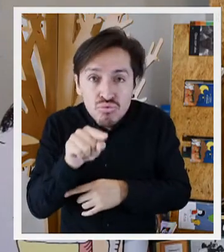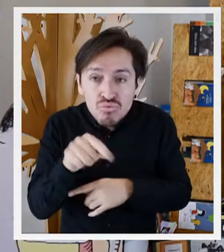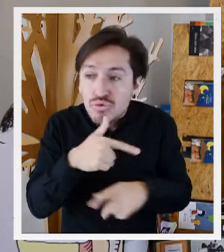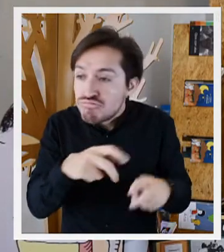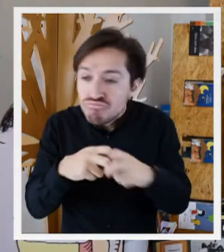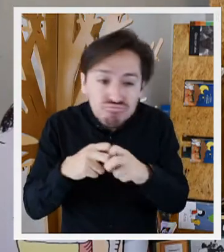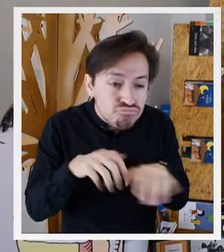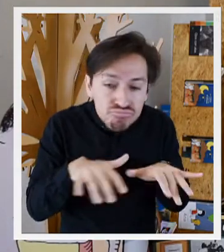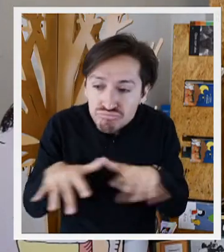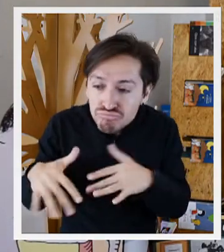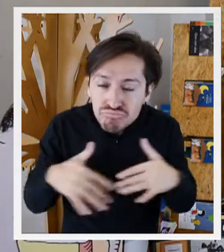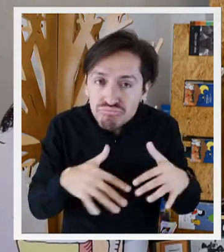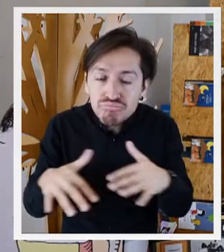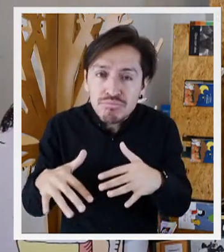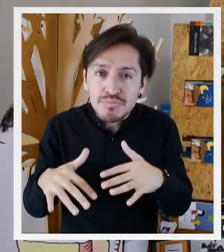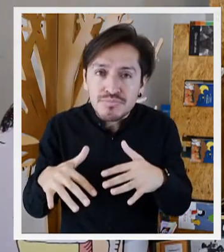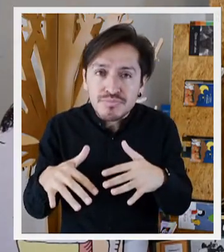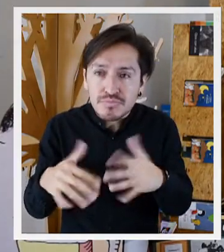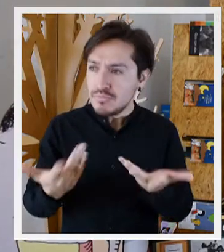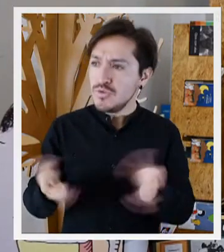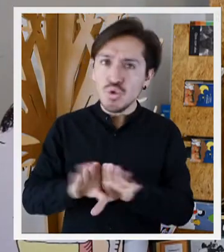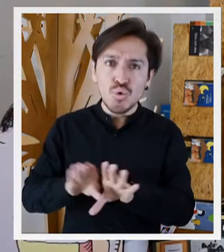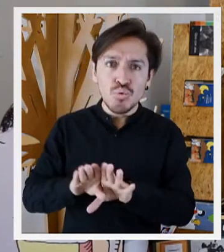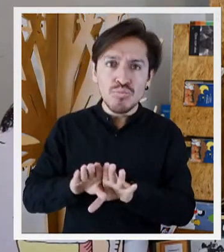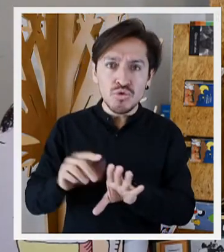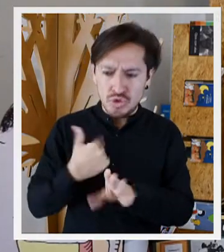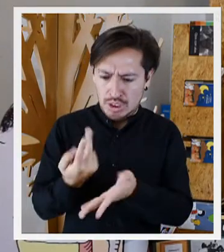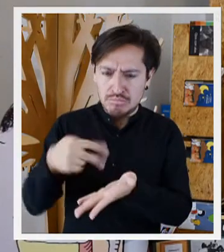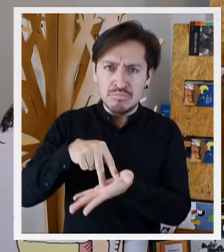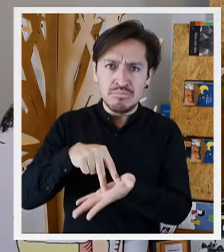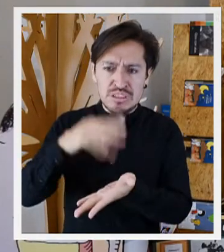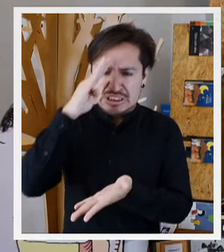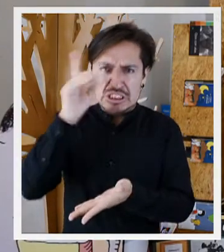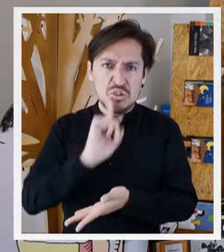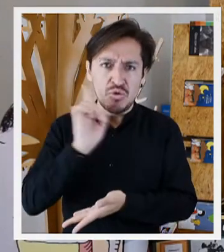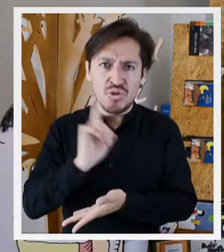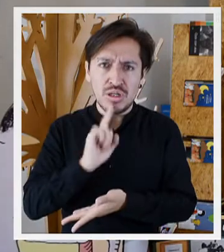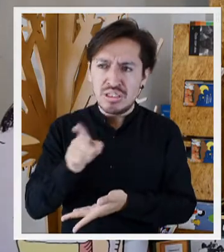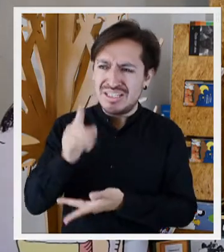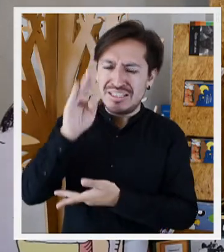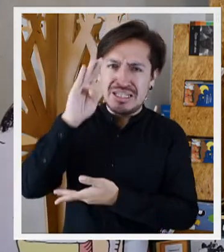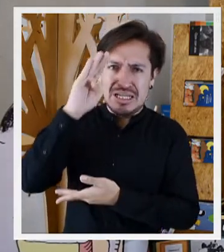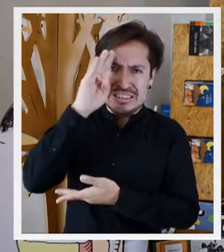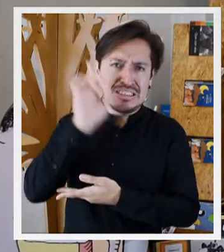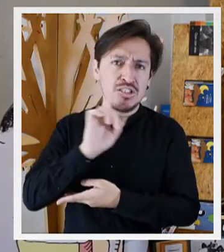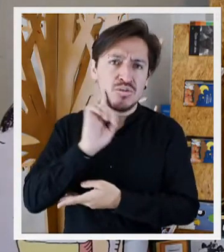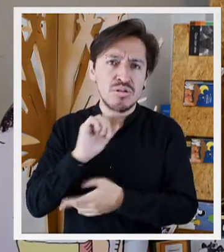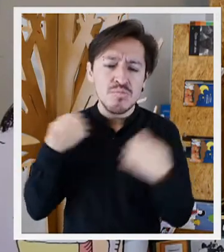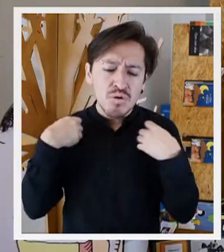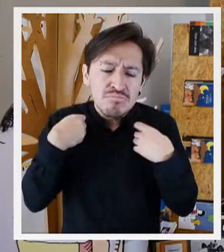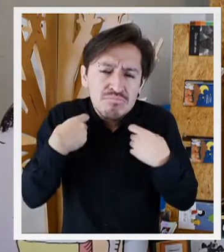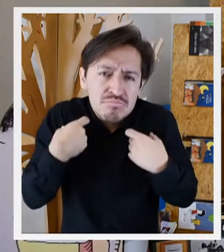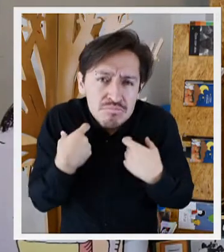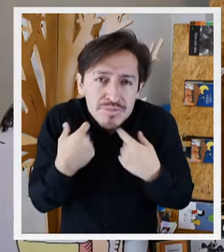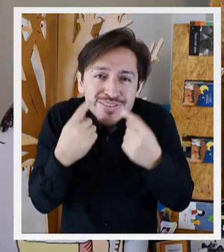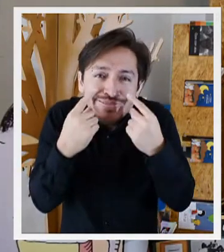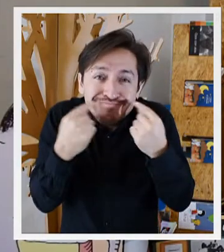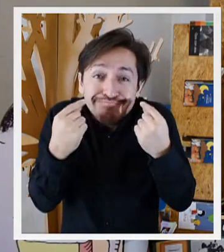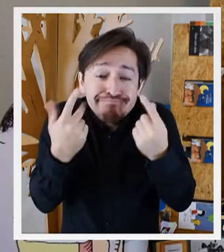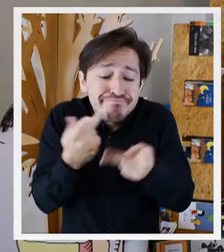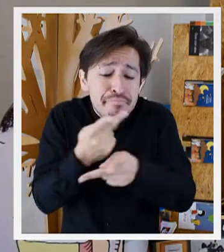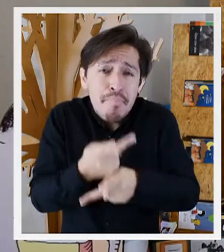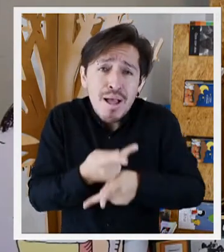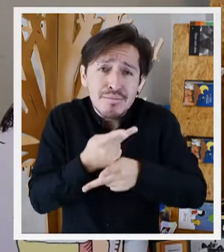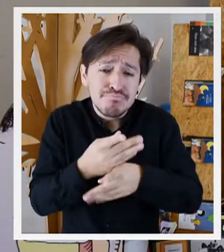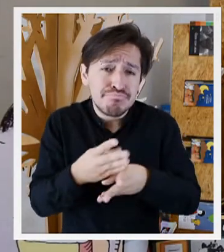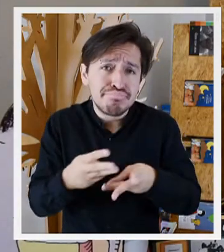No estás realmente quieta. ¿Cómo voy a estar más quieta? Sí, ya estoy quieta, señora. Y la señora, encorvada y